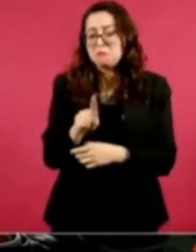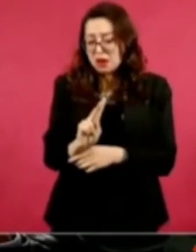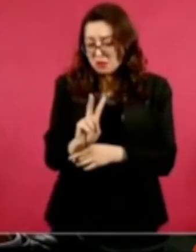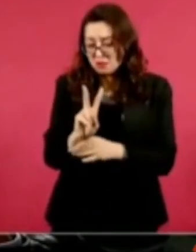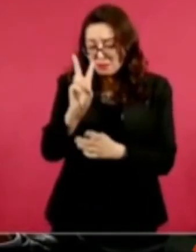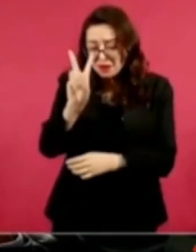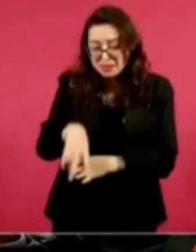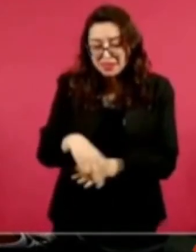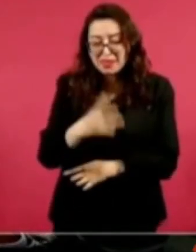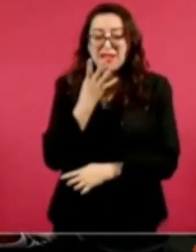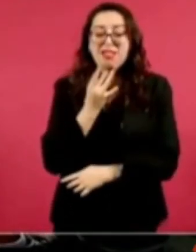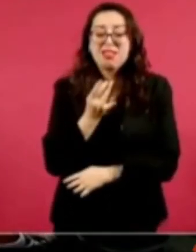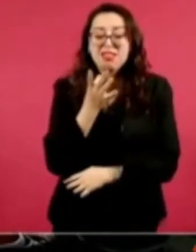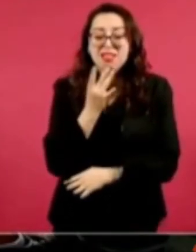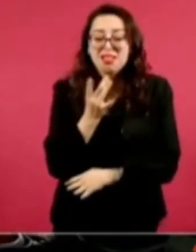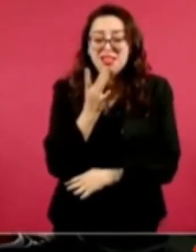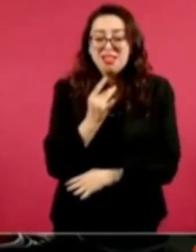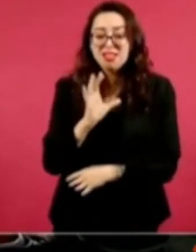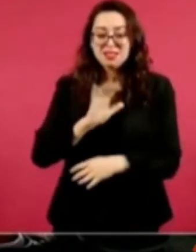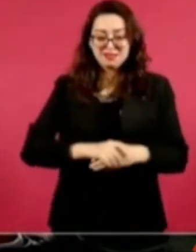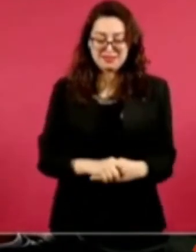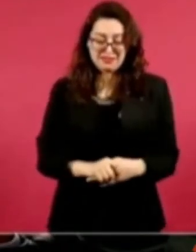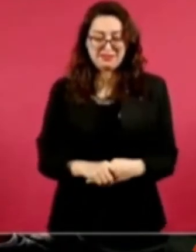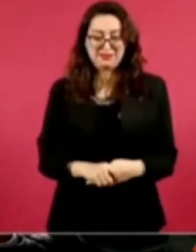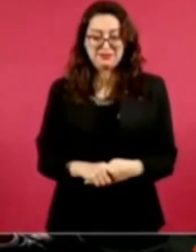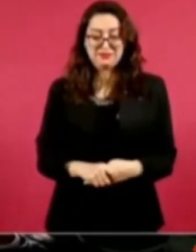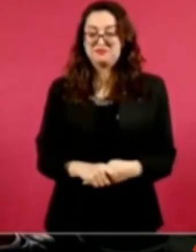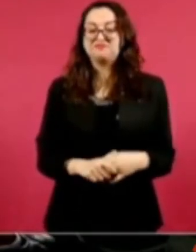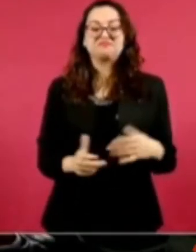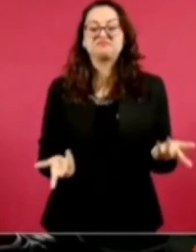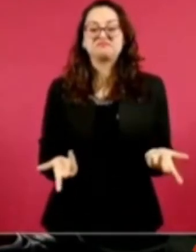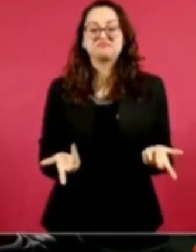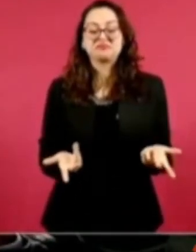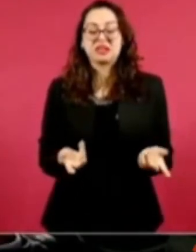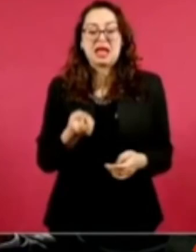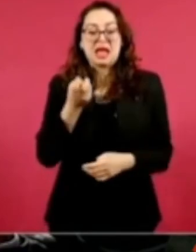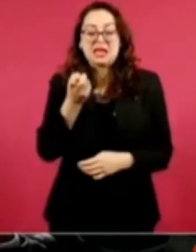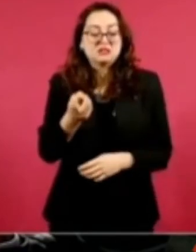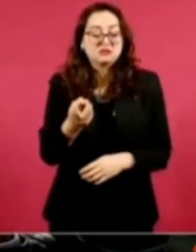la minucia.